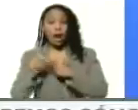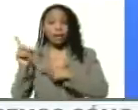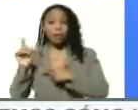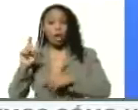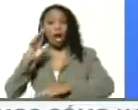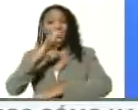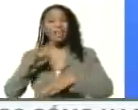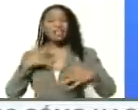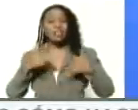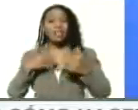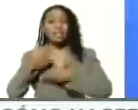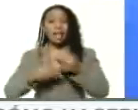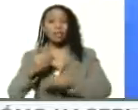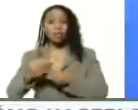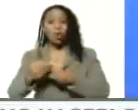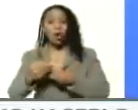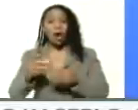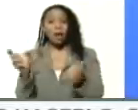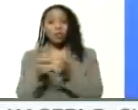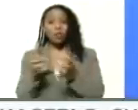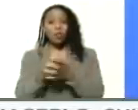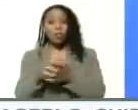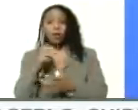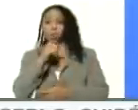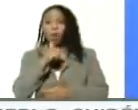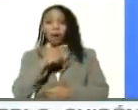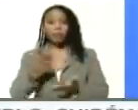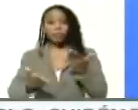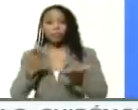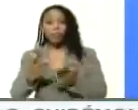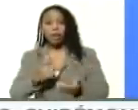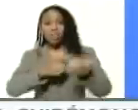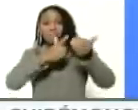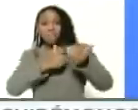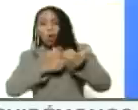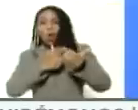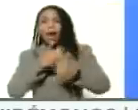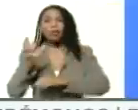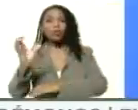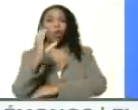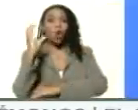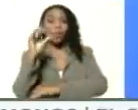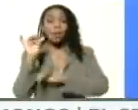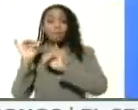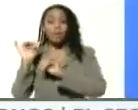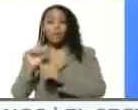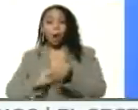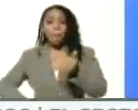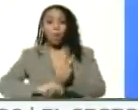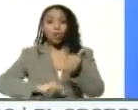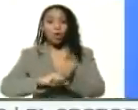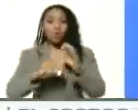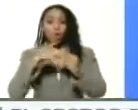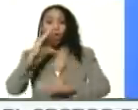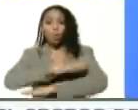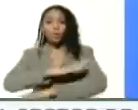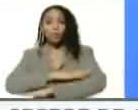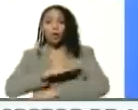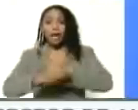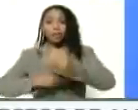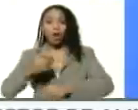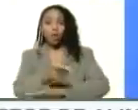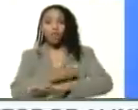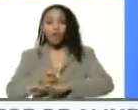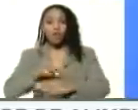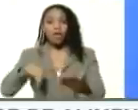actos que se han generado por parte de grupos irregulares armados en Colombia y así mismo respaldaba todas las acciones que ha ejecutado el Gobierno